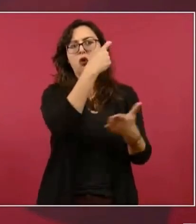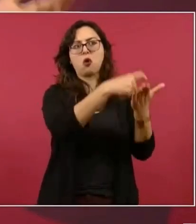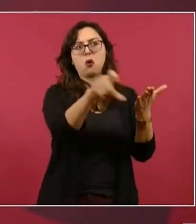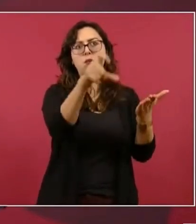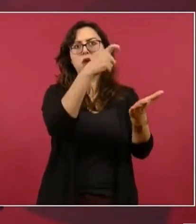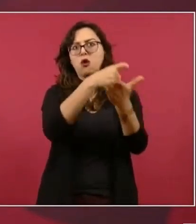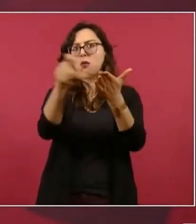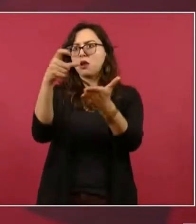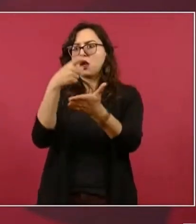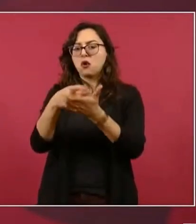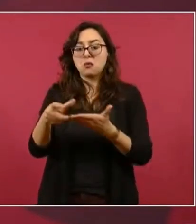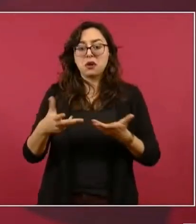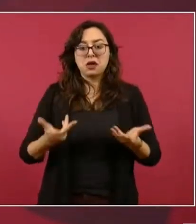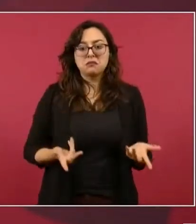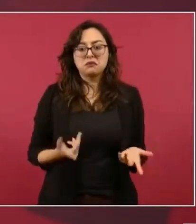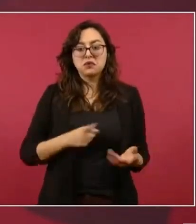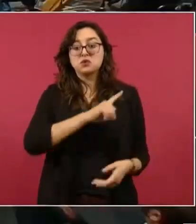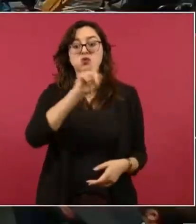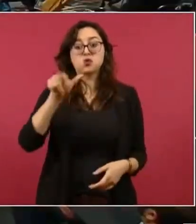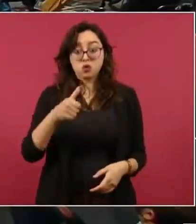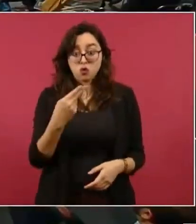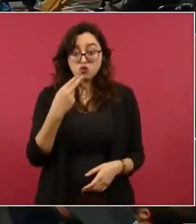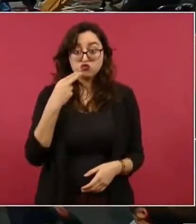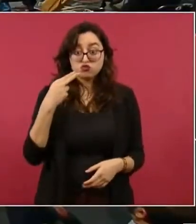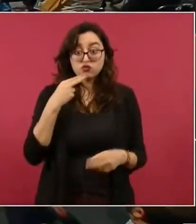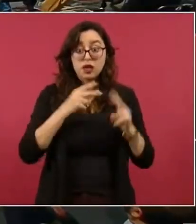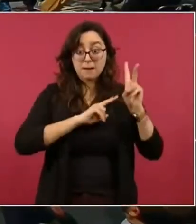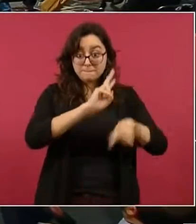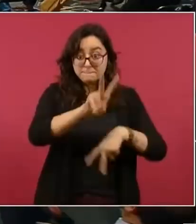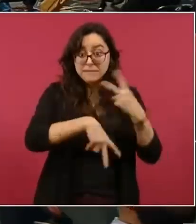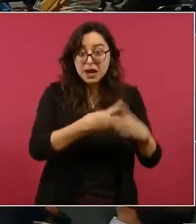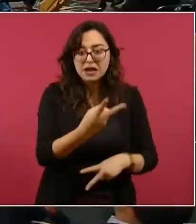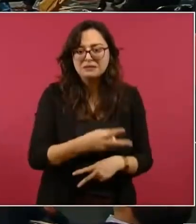si acaso los usan cada 15 días, un mes,